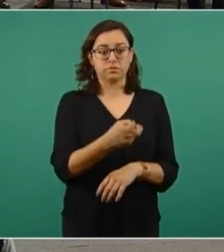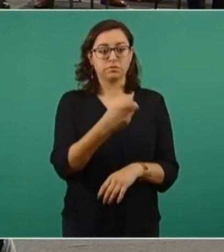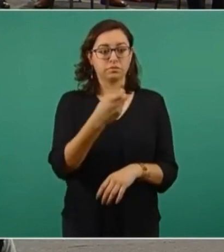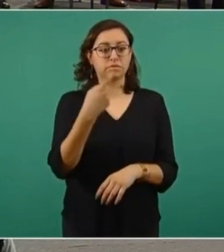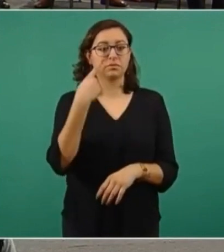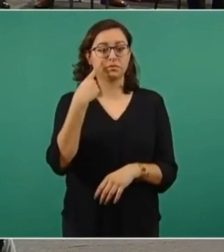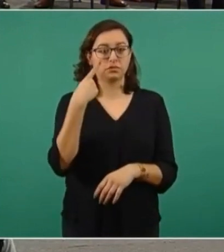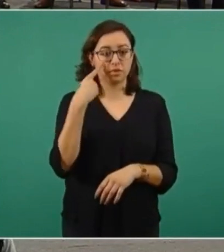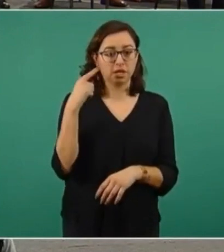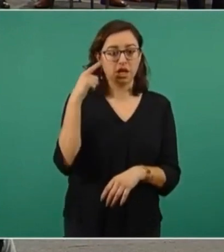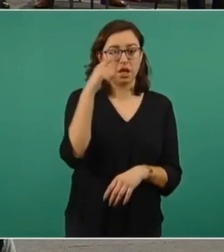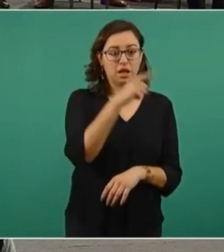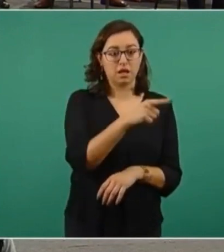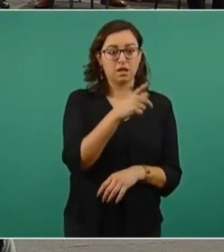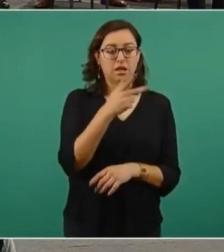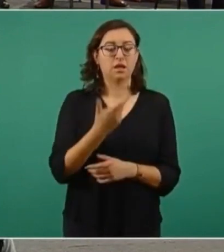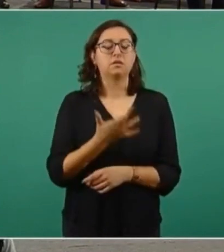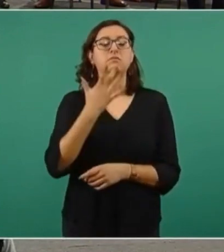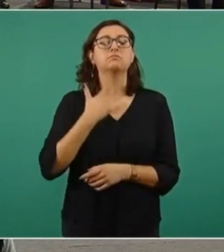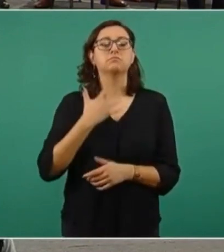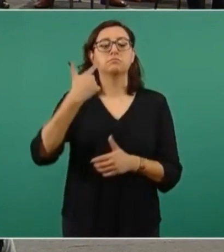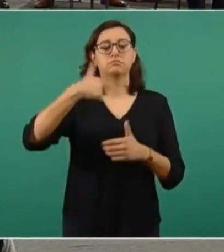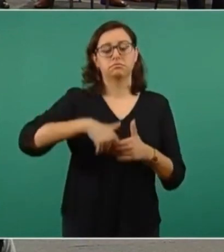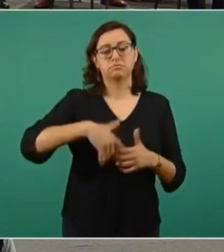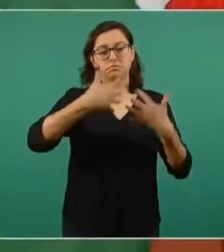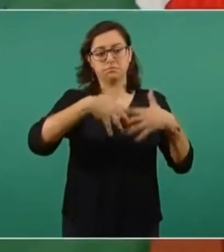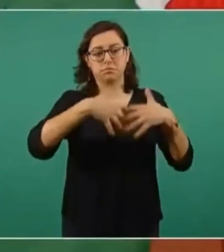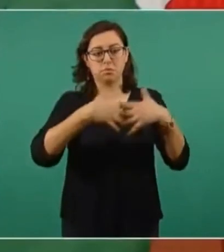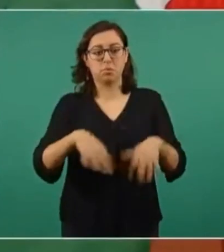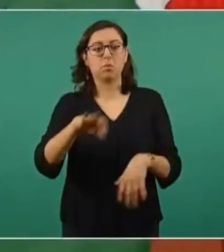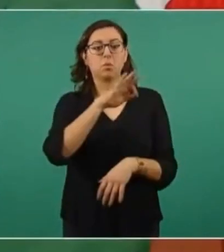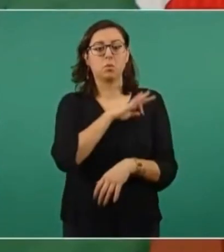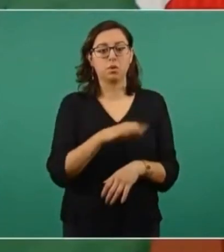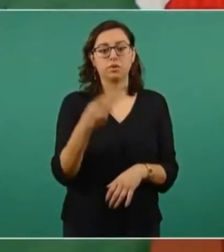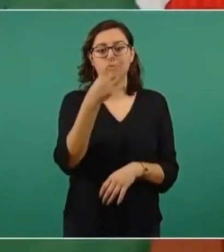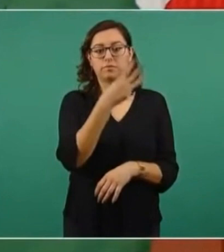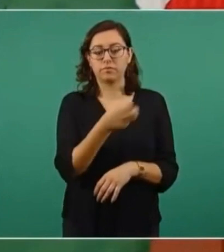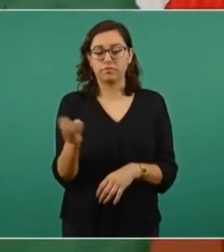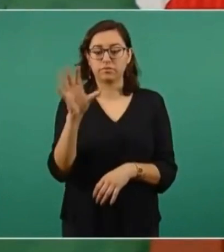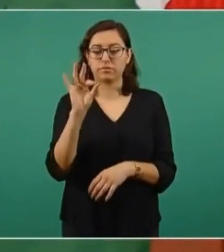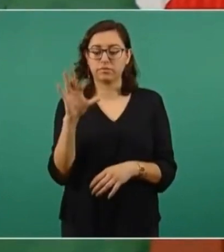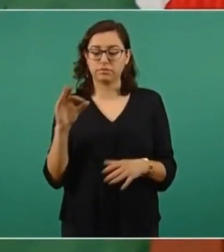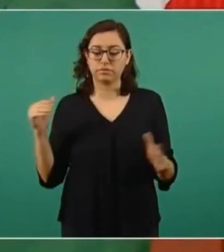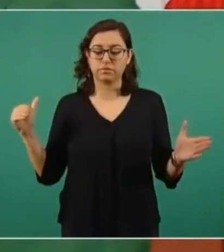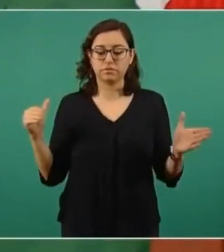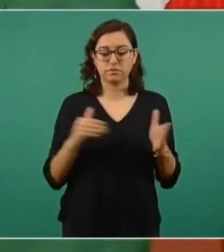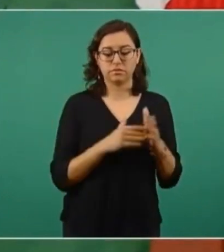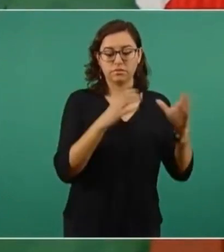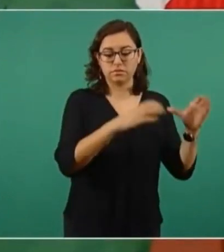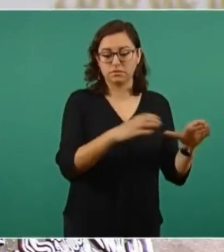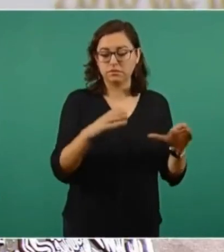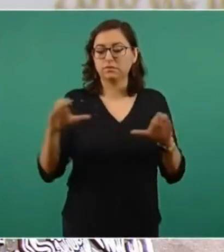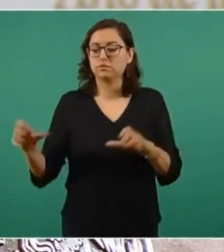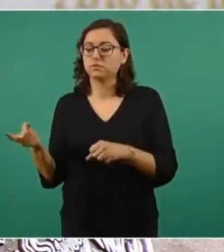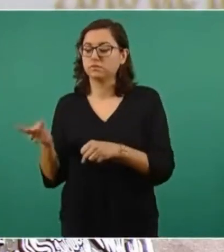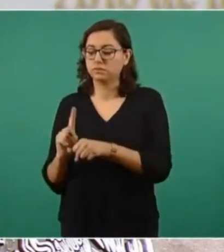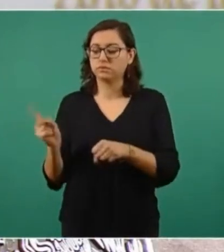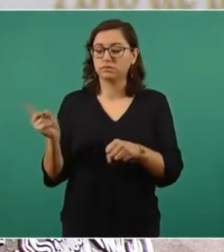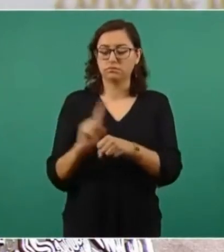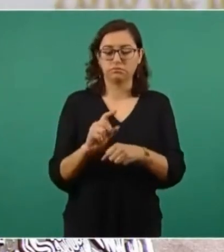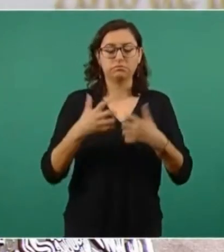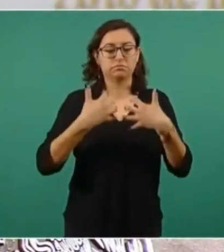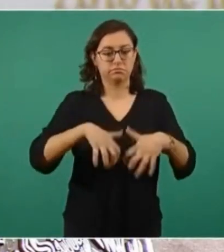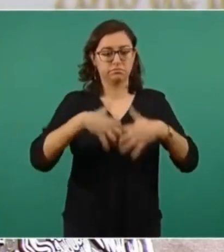una capacidad para procesar 340 mil barriles diarios y una configuración compleja.